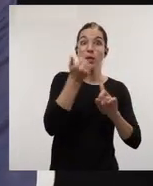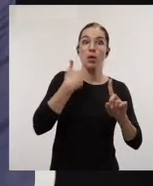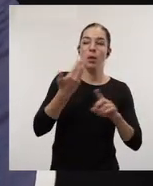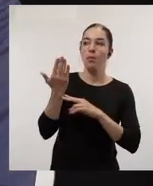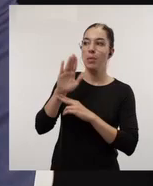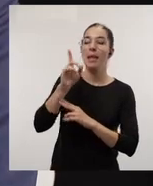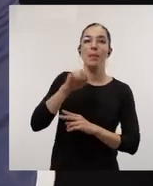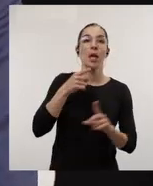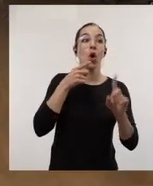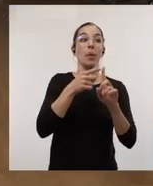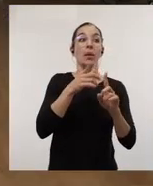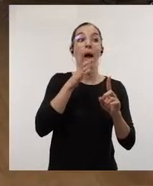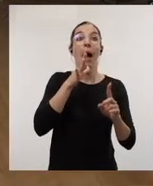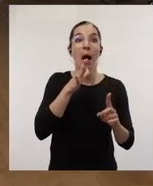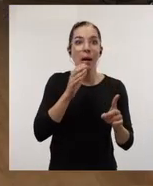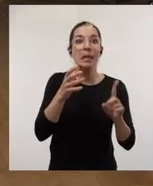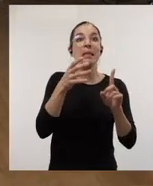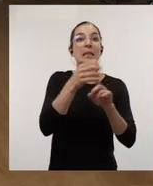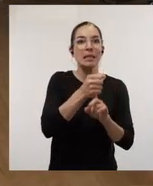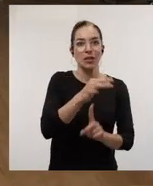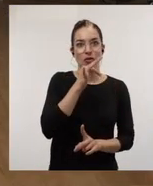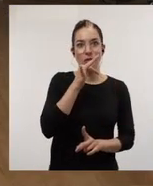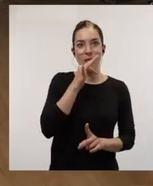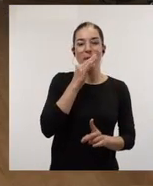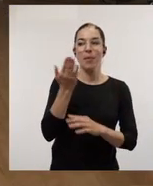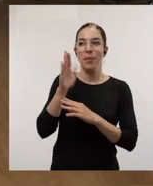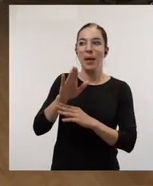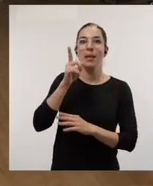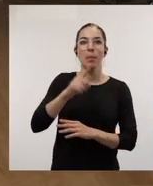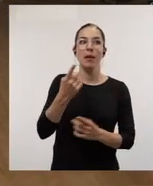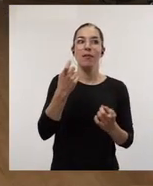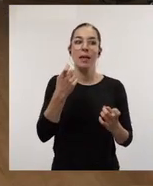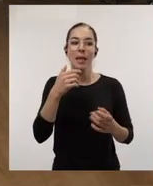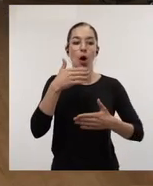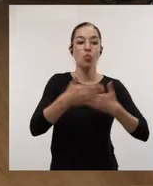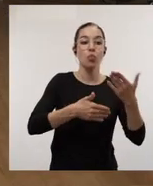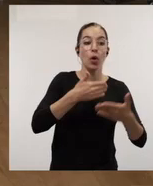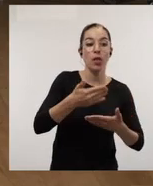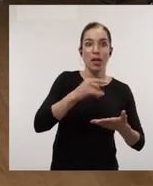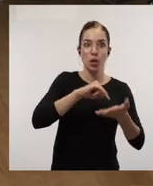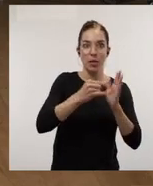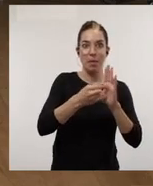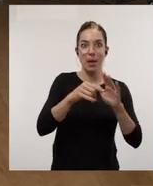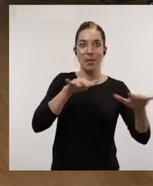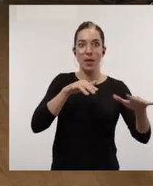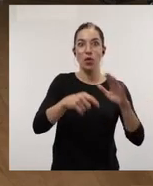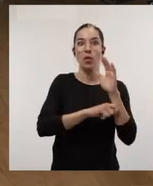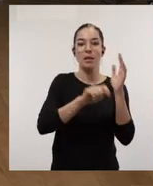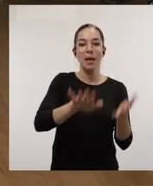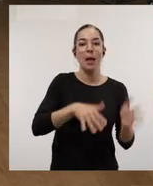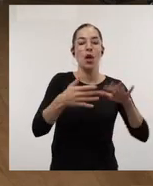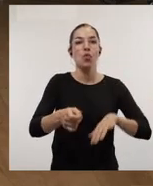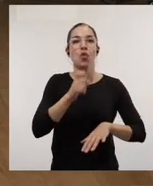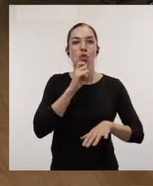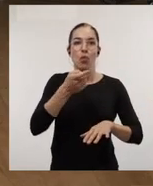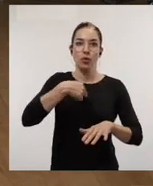en proceso, y también tendremos que explicar con detalle cómo se ha llevado a cabo ese proceso de implantación del plan de acción de la estrategia.